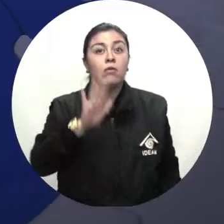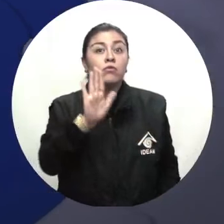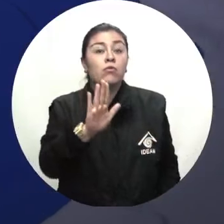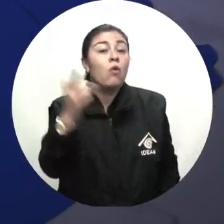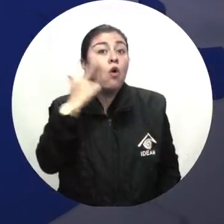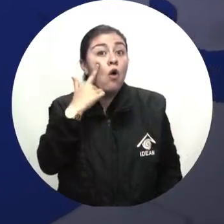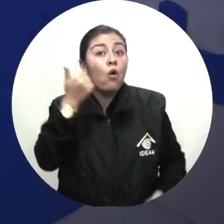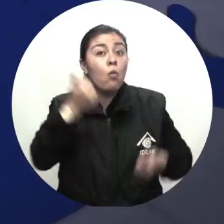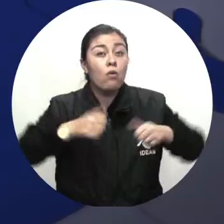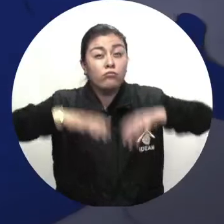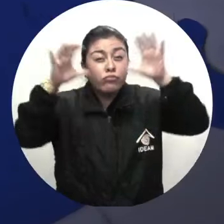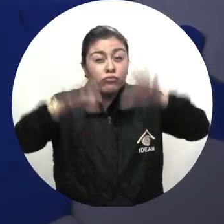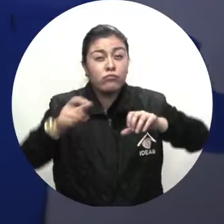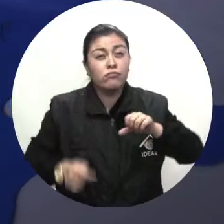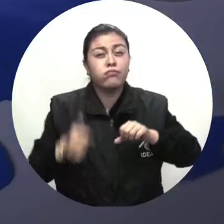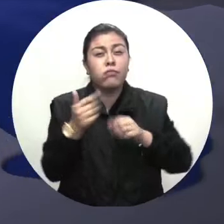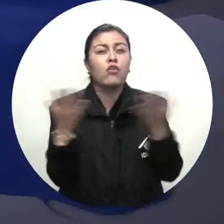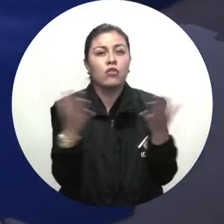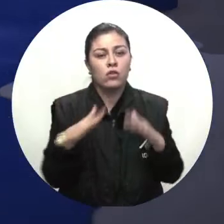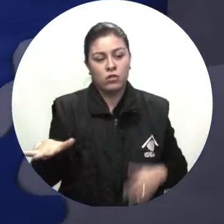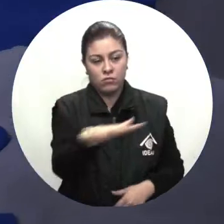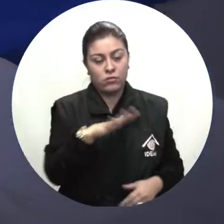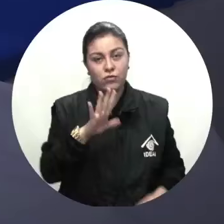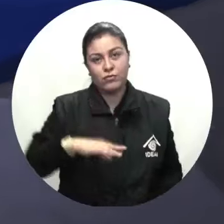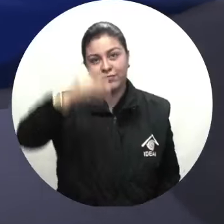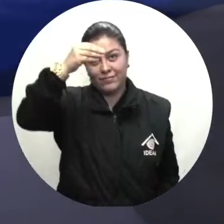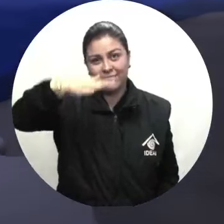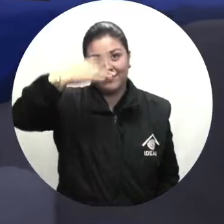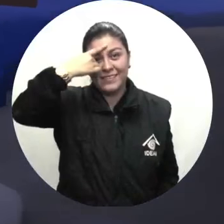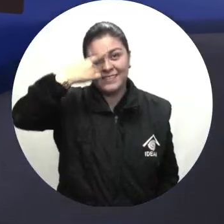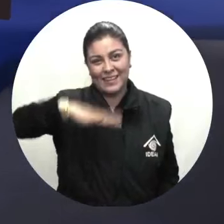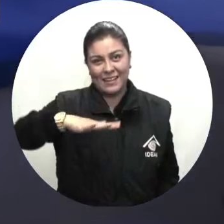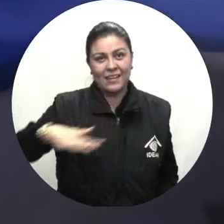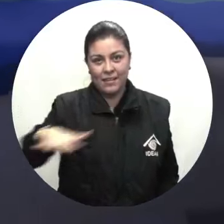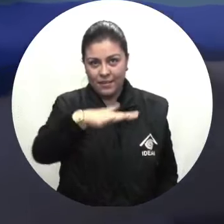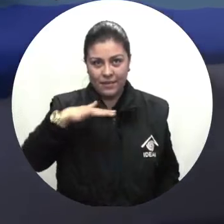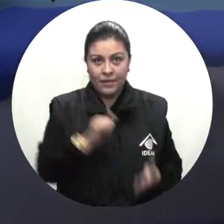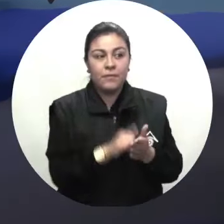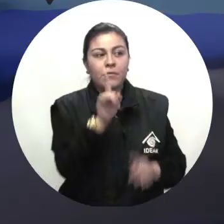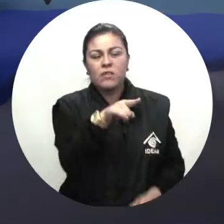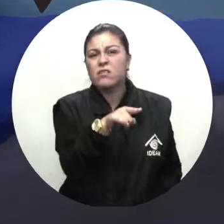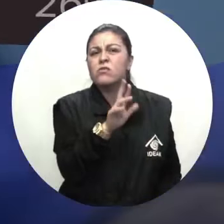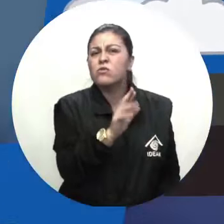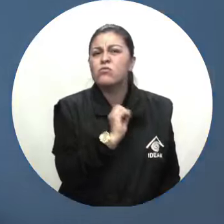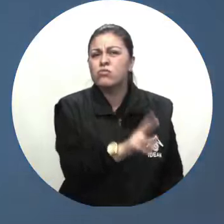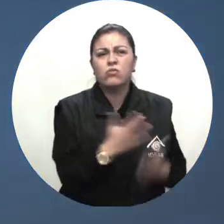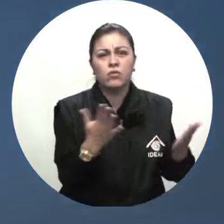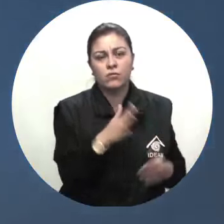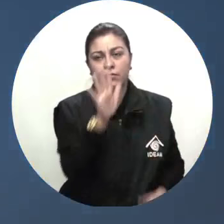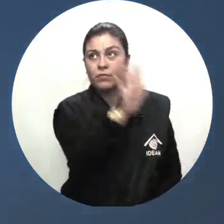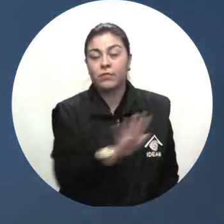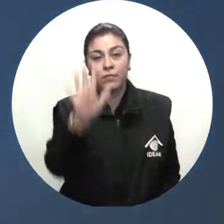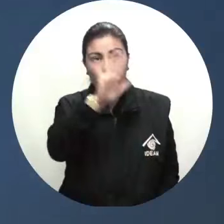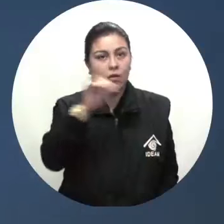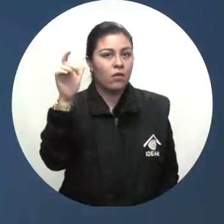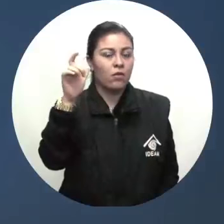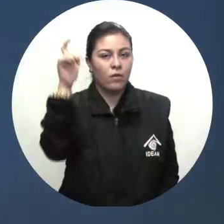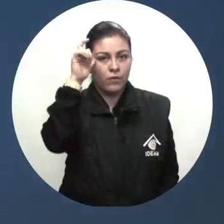descartan lluvias ligeras en inmediaciones de la Sierra Nevada de Santa Marta y al sur de los departamentos de Córdoba y Bolívar.